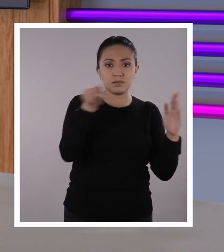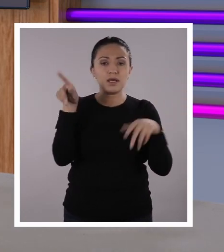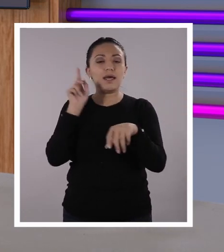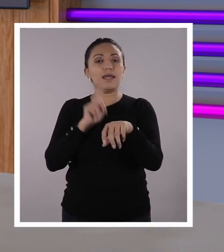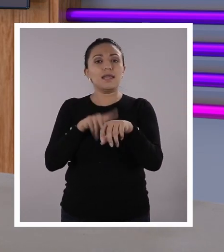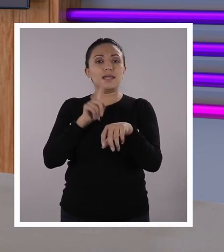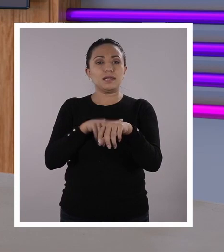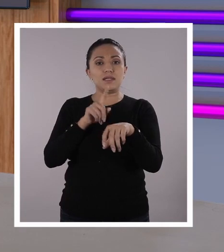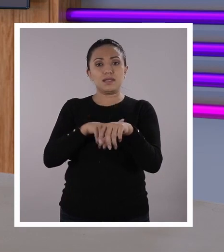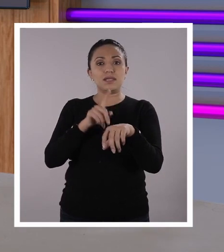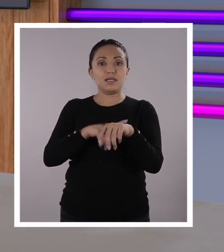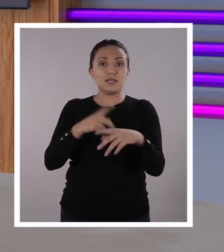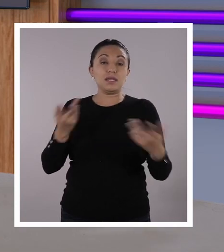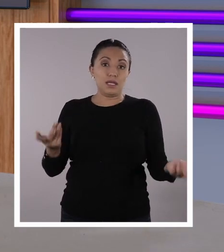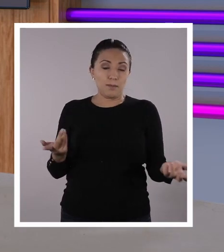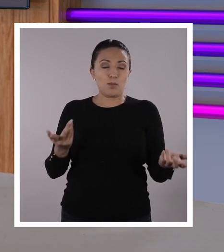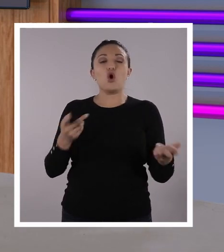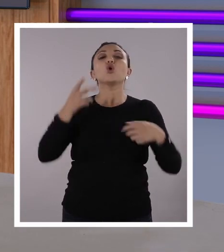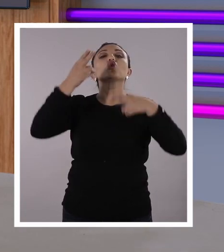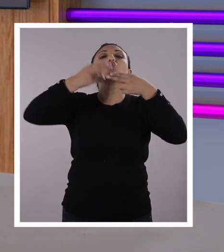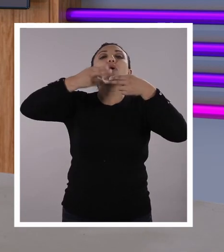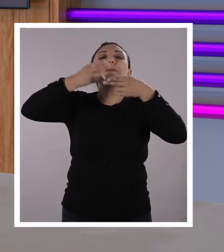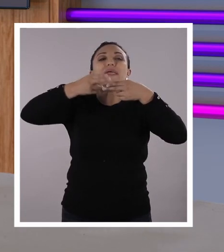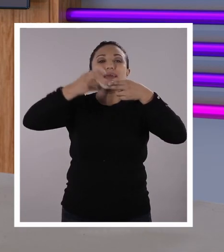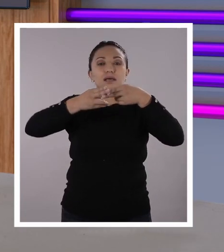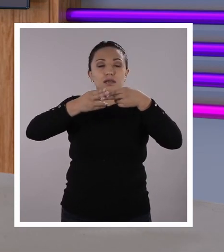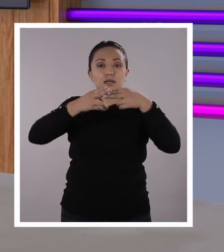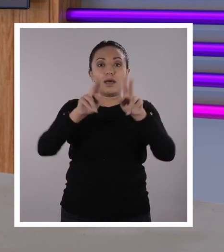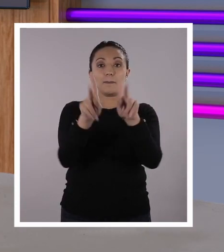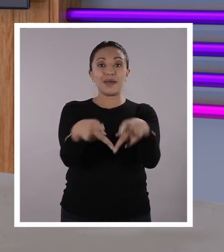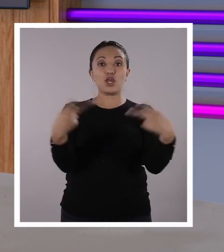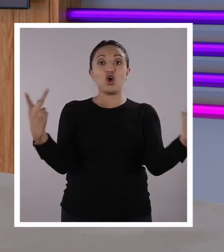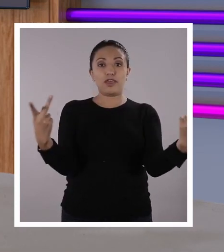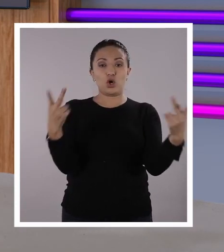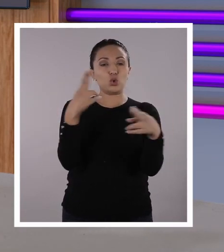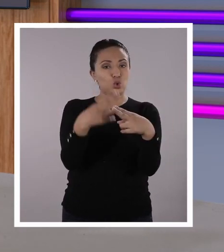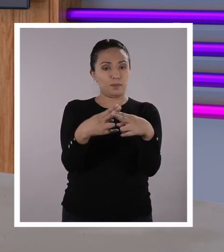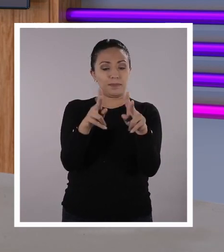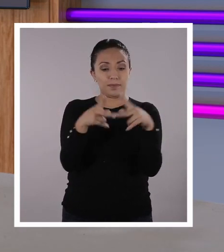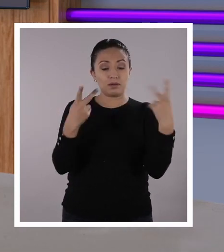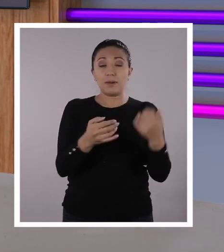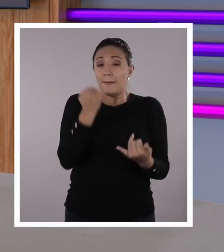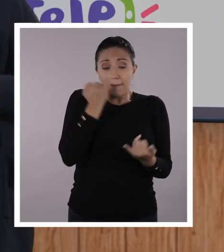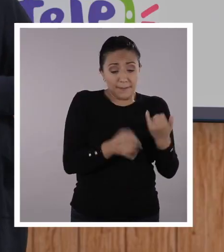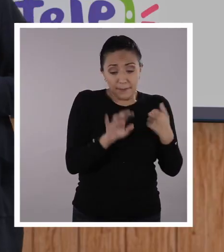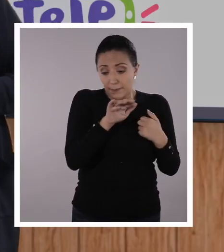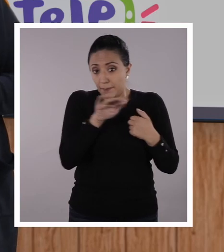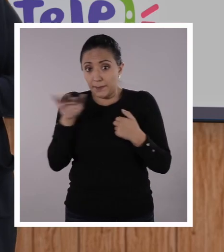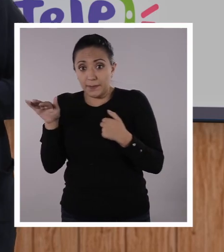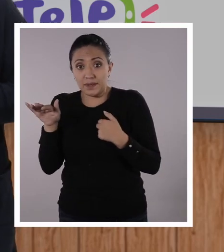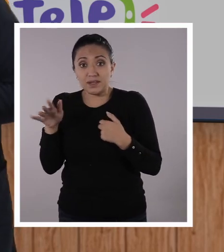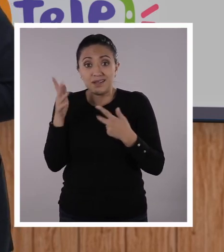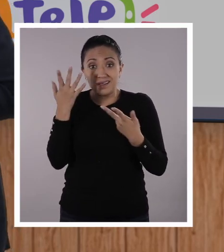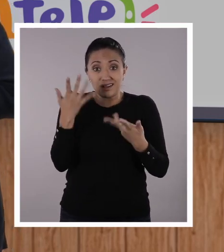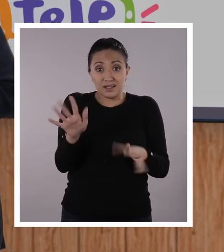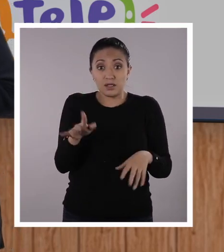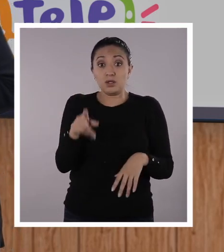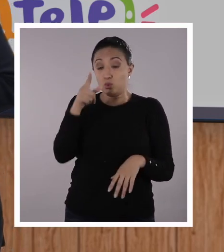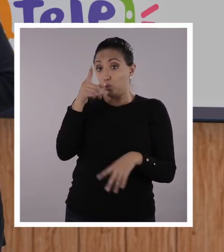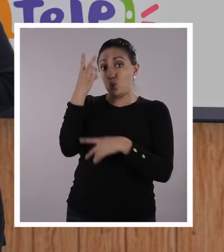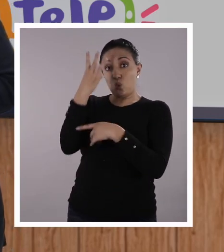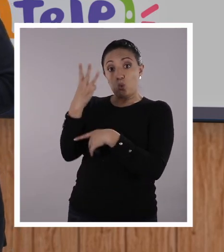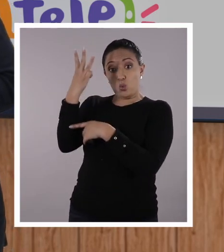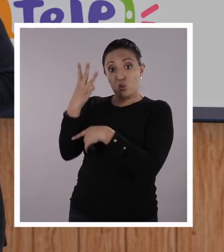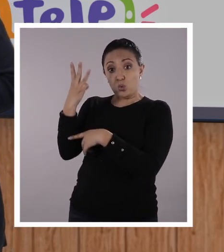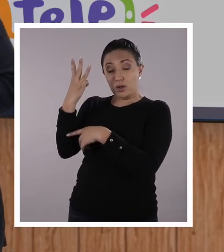el diario, ¿no es cierto? El diario en donde está este artículo. Perfecto. Ya. Y finalmente, cuando usted va a citar una